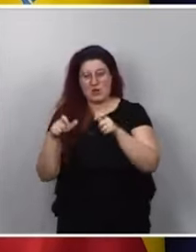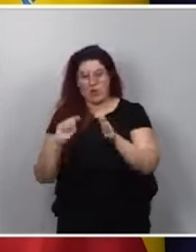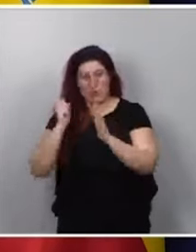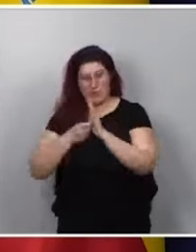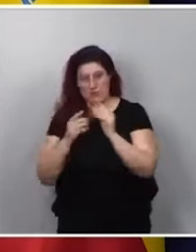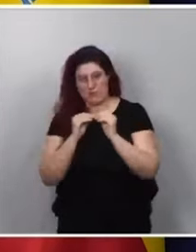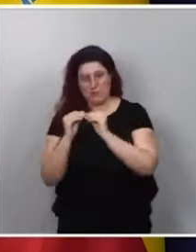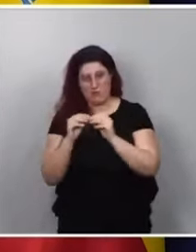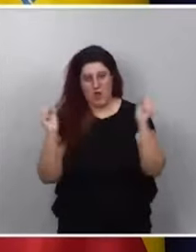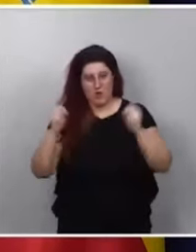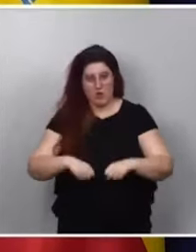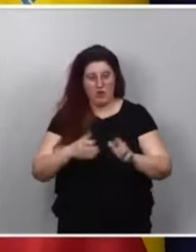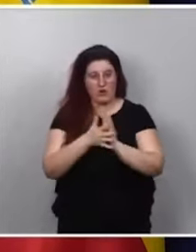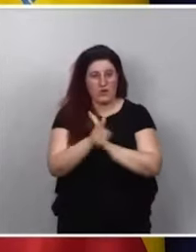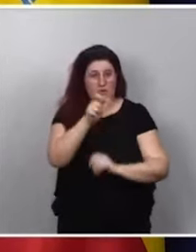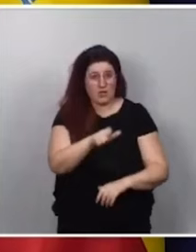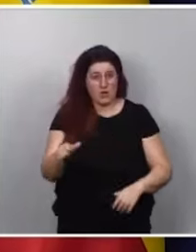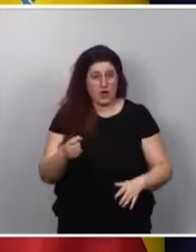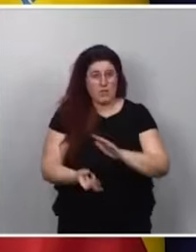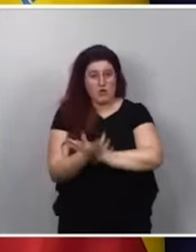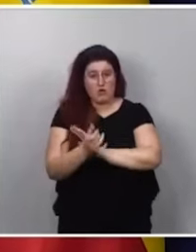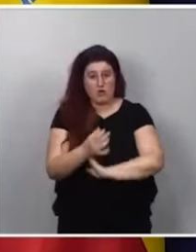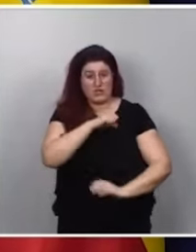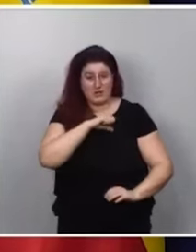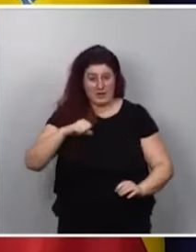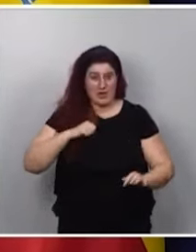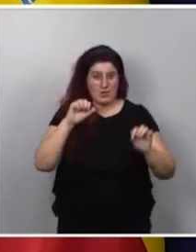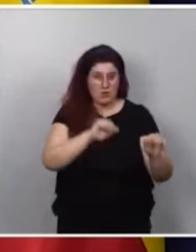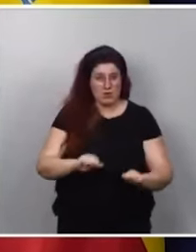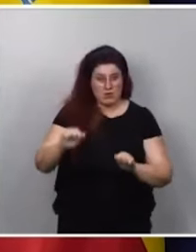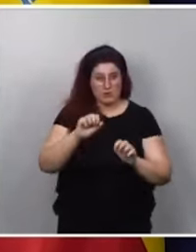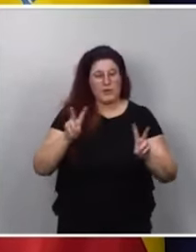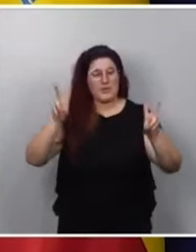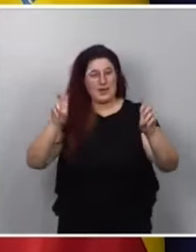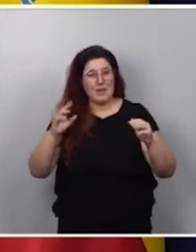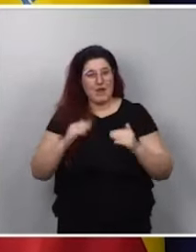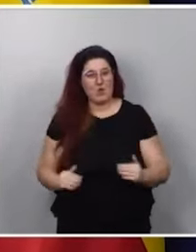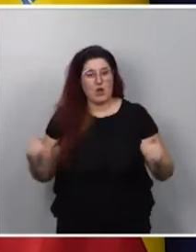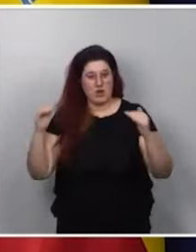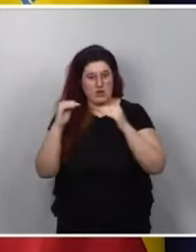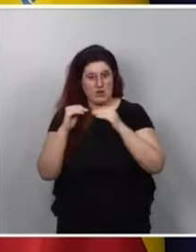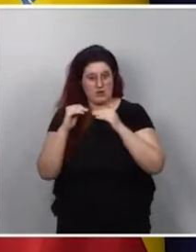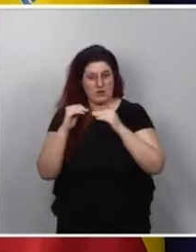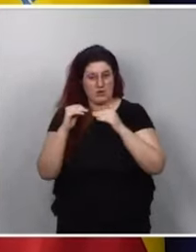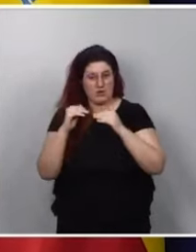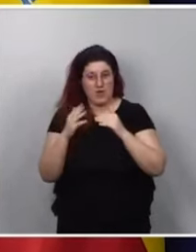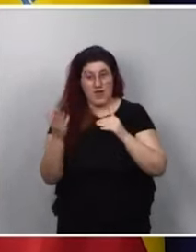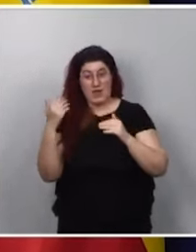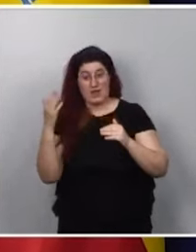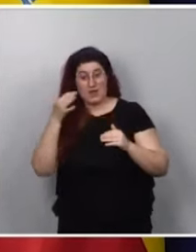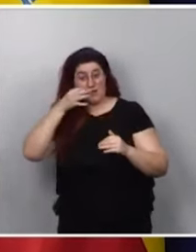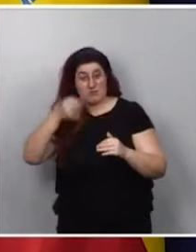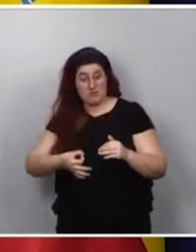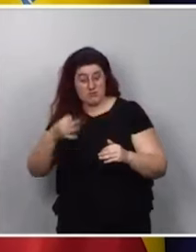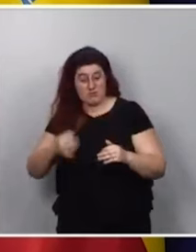Por lo tanto, proteger a los productores independientes. Y después, en materia de igualdad, también trasladarles que lo que ya era una realidad en las